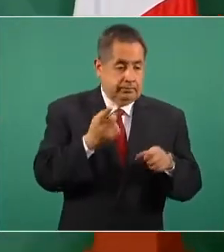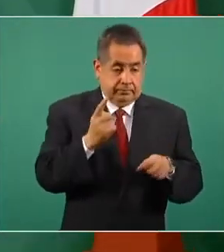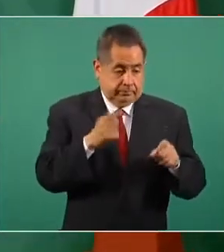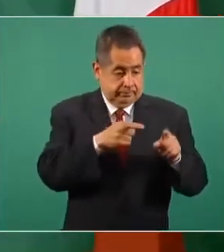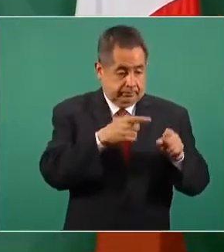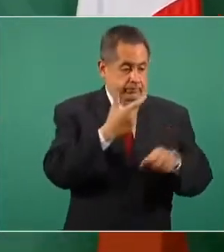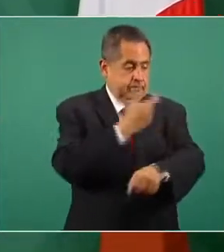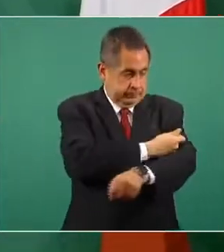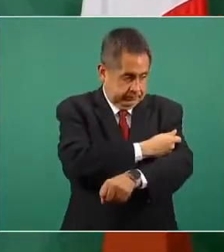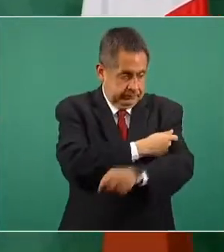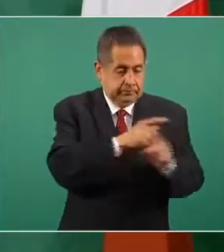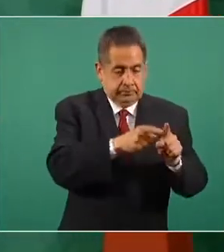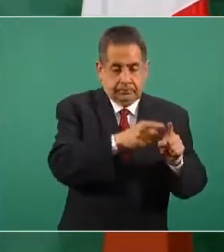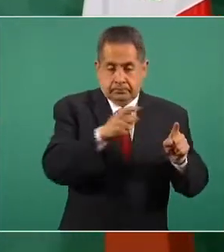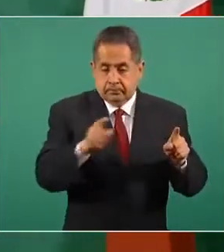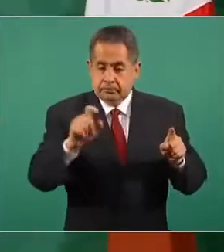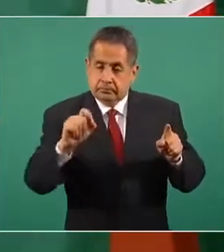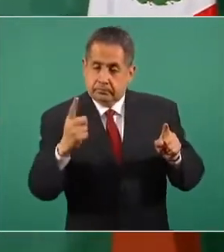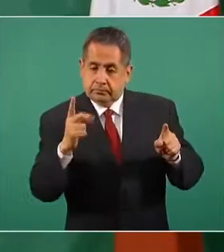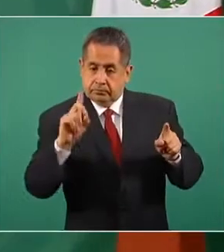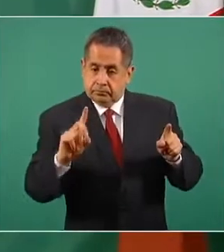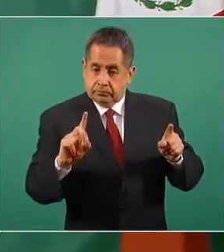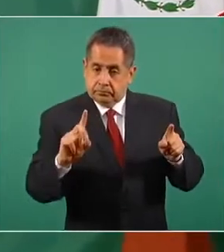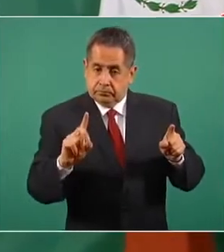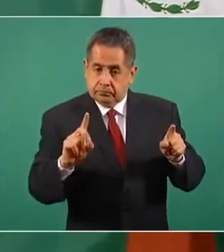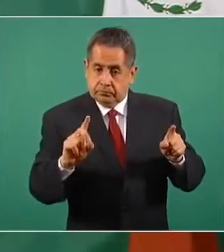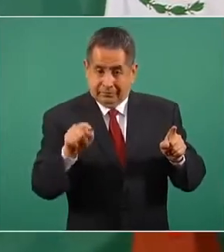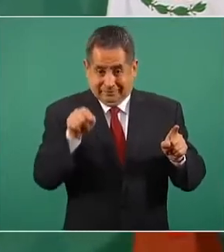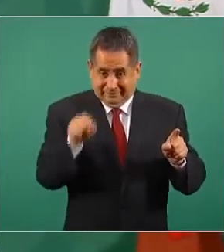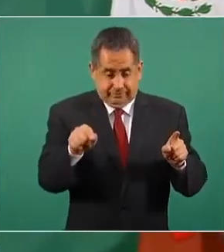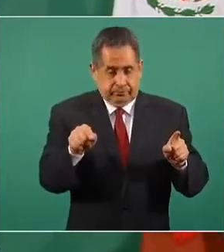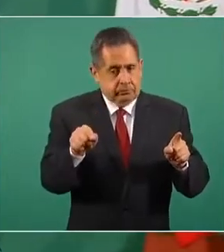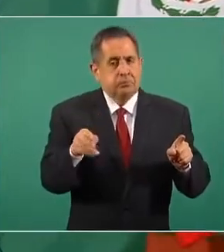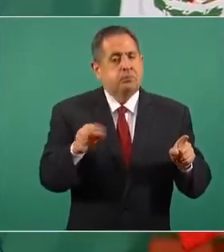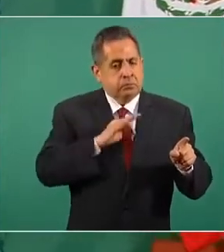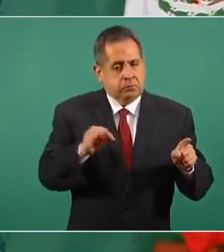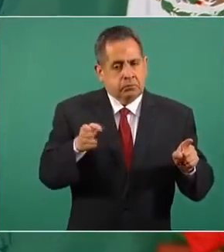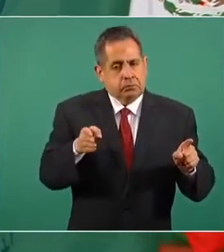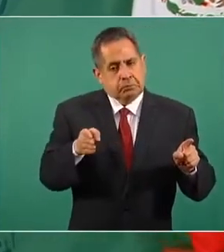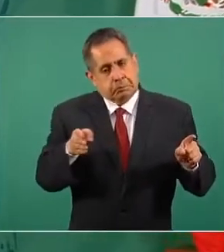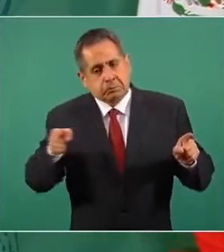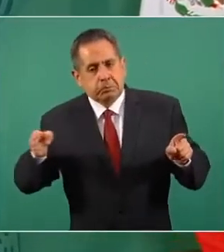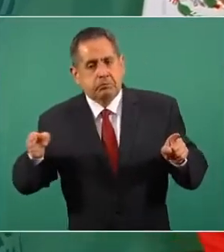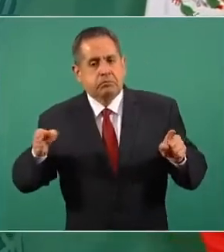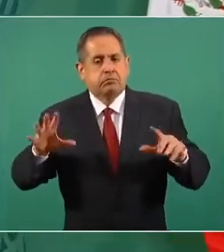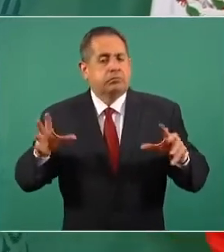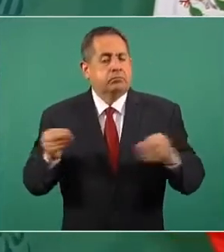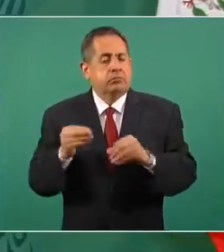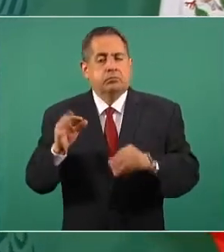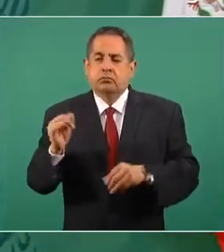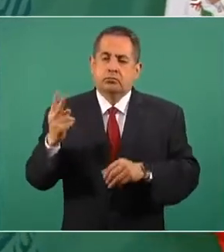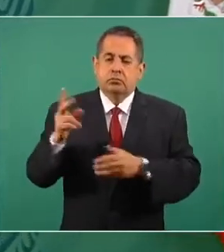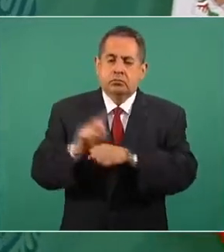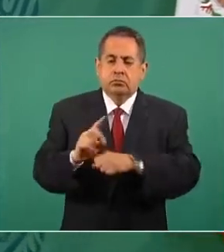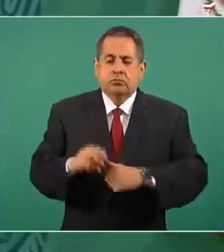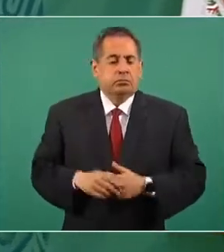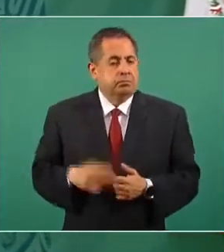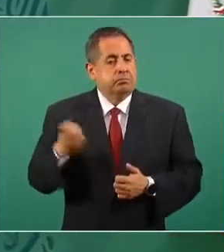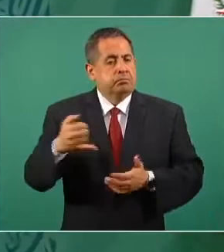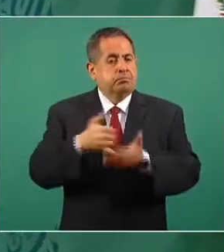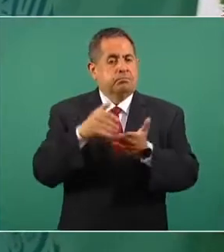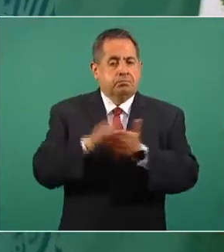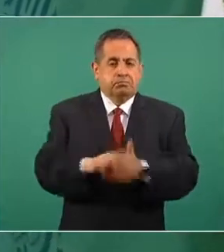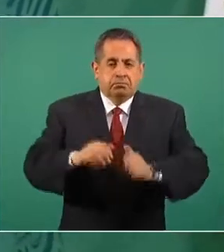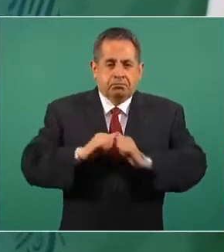tiempo entre la primera y la segunda dosis. Entonces, a partir de esta publicación